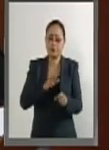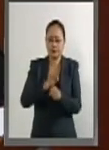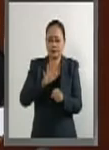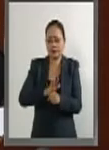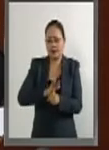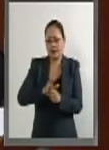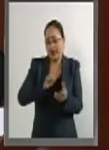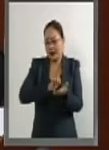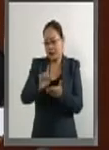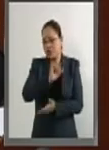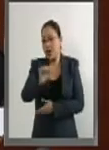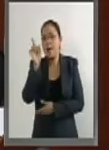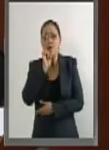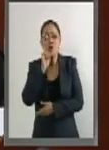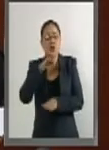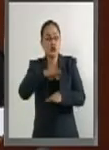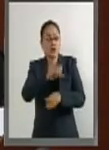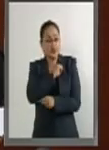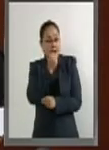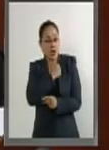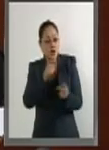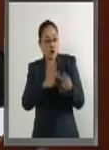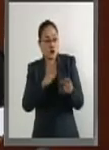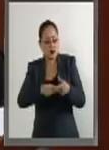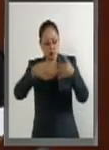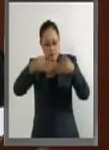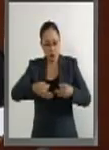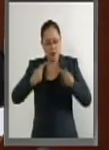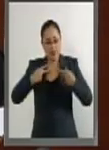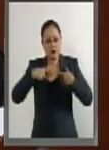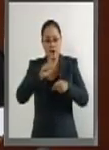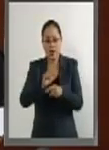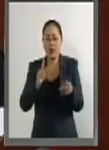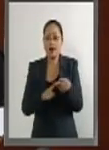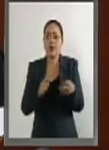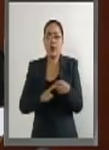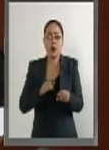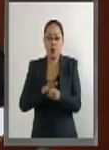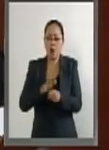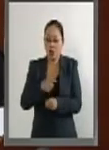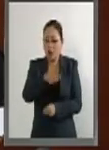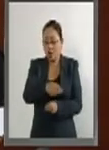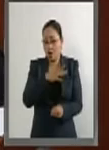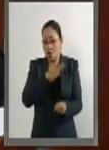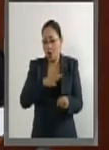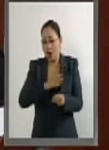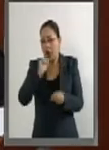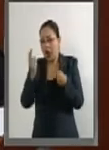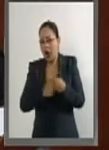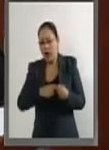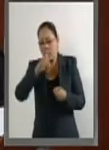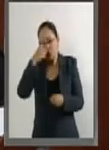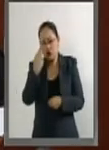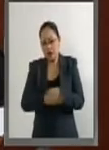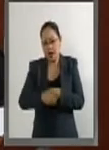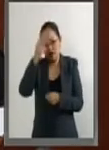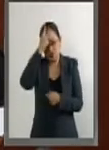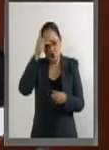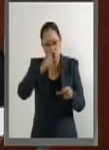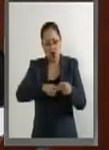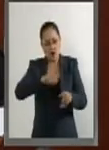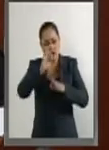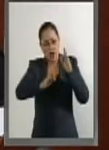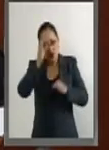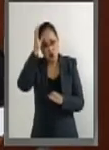los derechos de las mujeres a la salud, a la integridad personal, a no ser sometidas a tortura psicológica ni a tratos